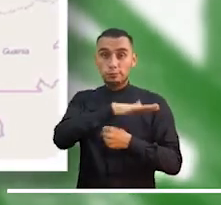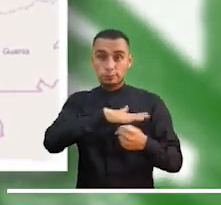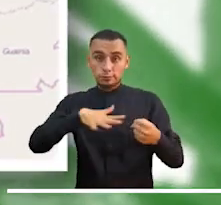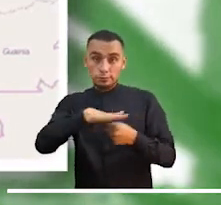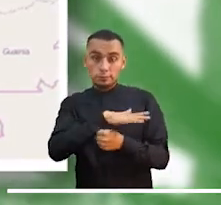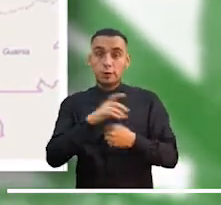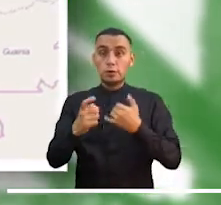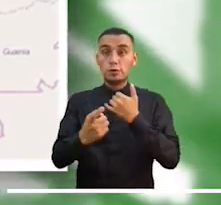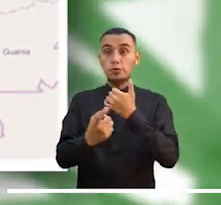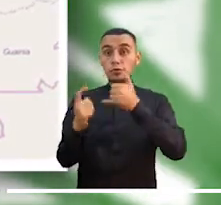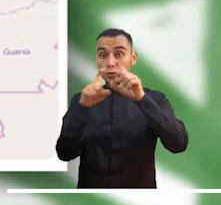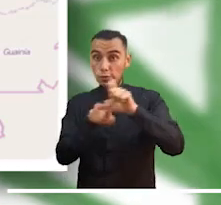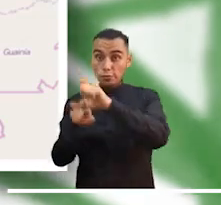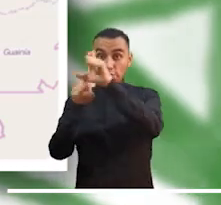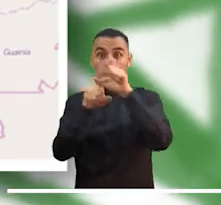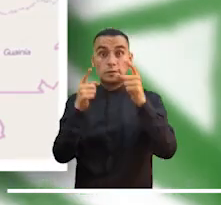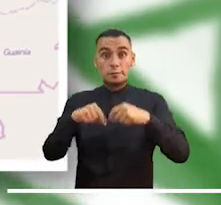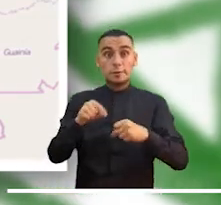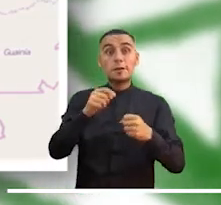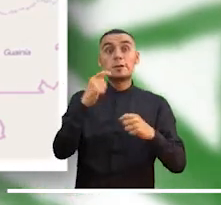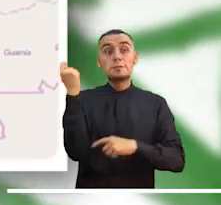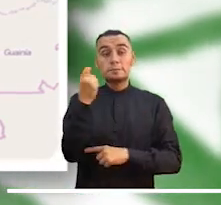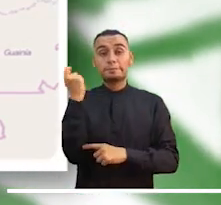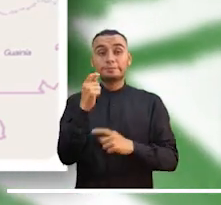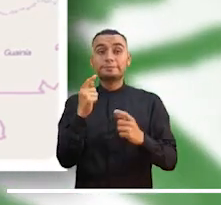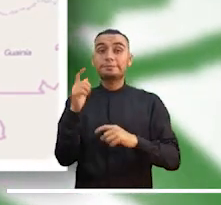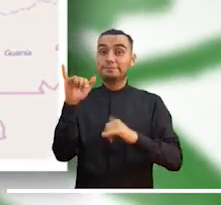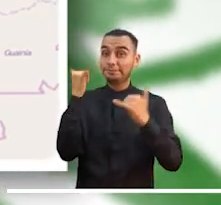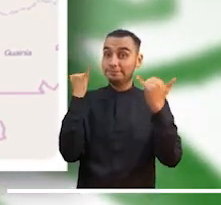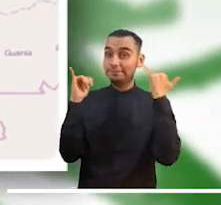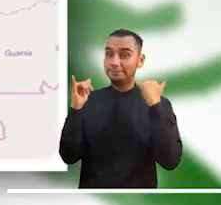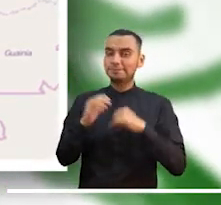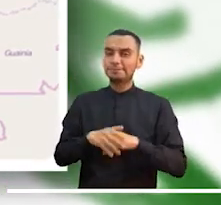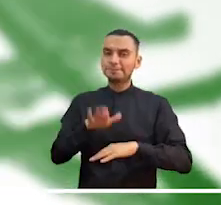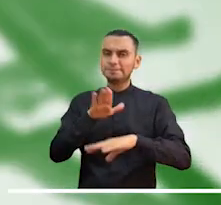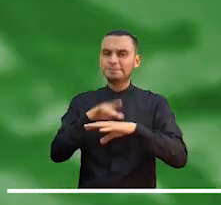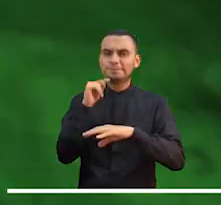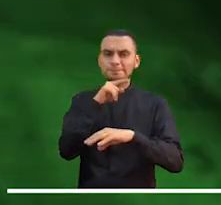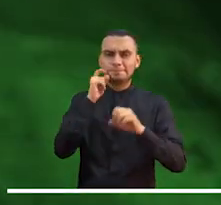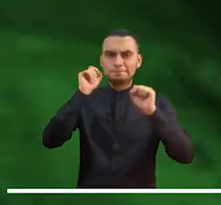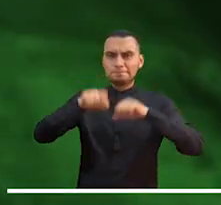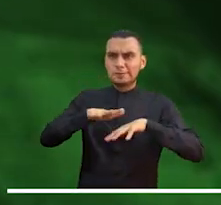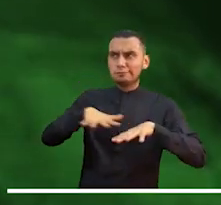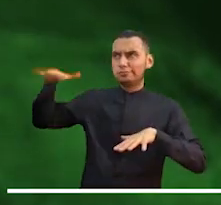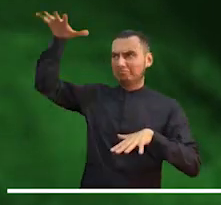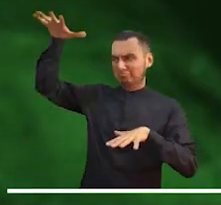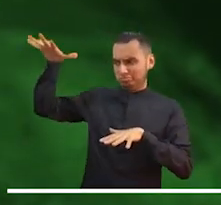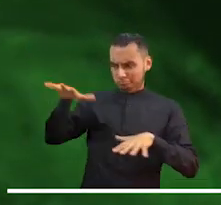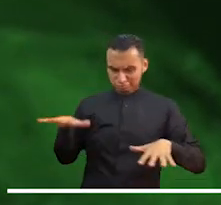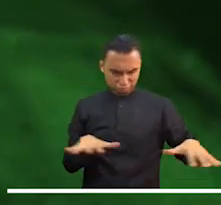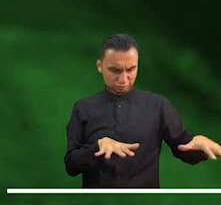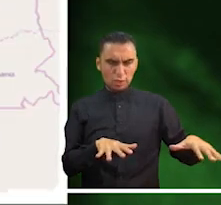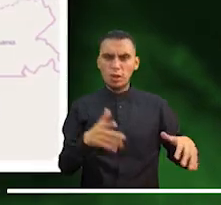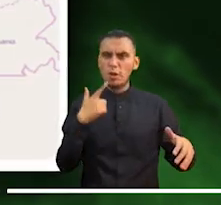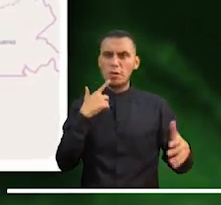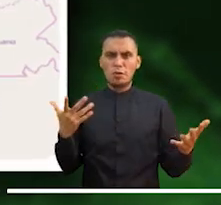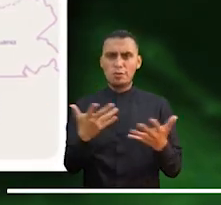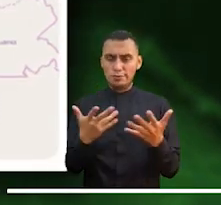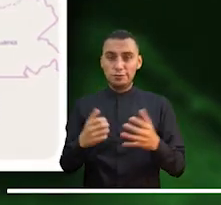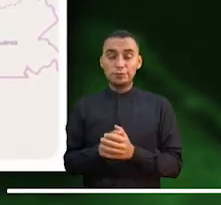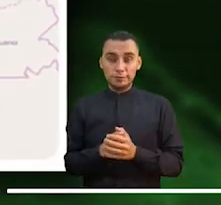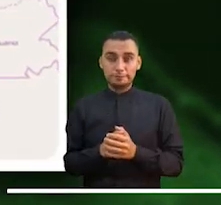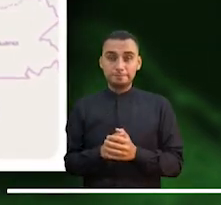vegetal en Boyacá, Cesar, Cundinamarca, Guajira, Meta y Casanare. Alerta roja por la alta